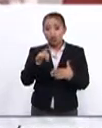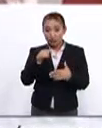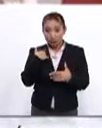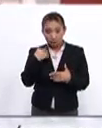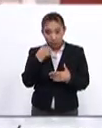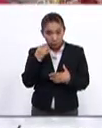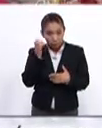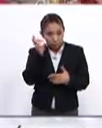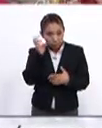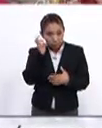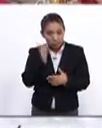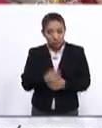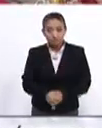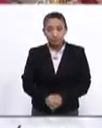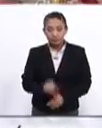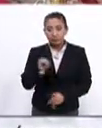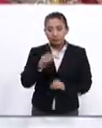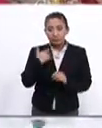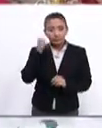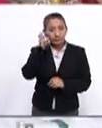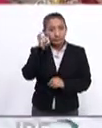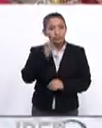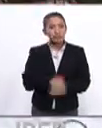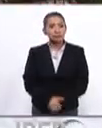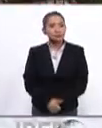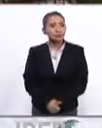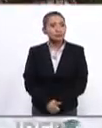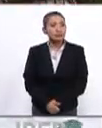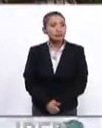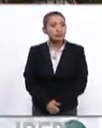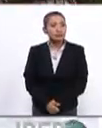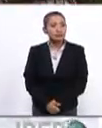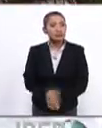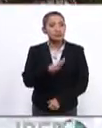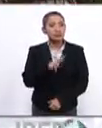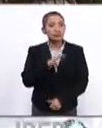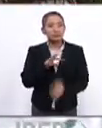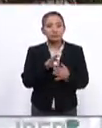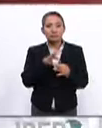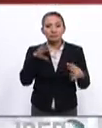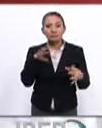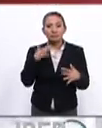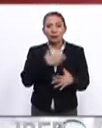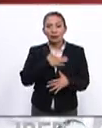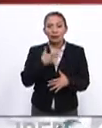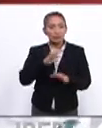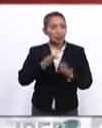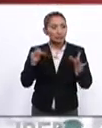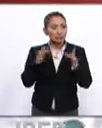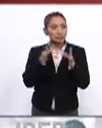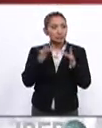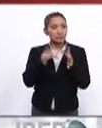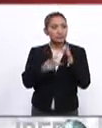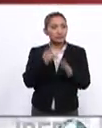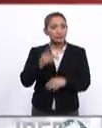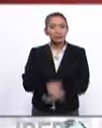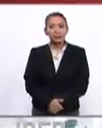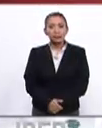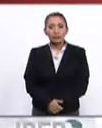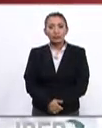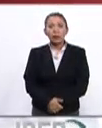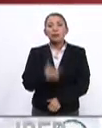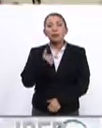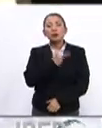escuchas sí nos escucho ah ok es que hubo un lapsus pero bueno qué bueno que ya estás nuevamente con nosotros